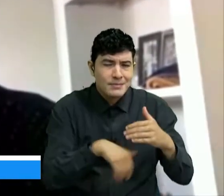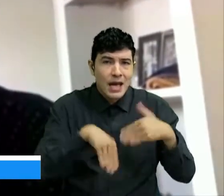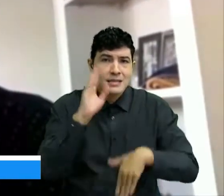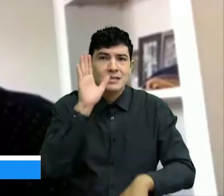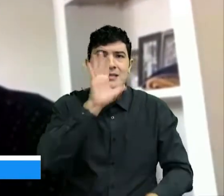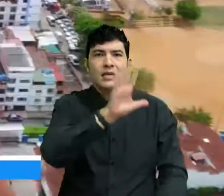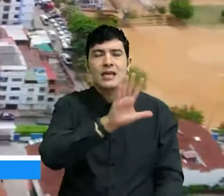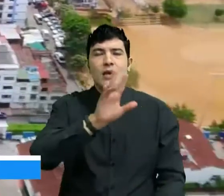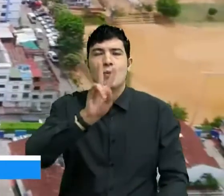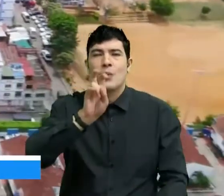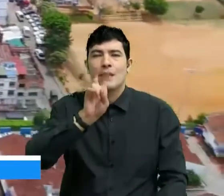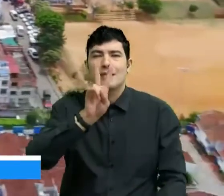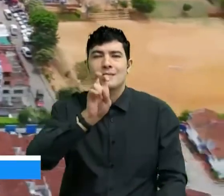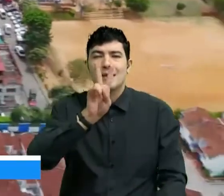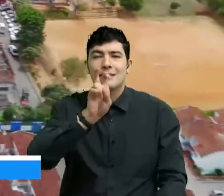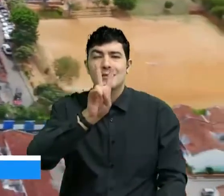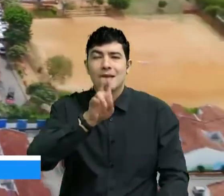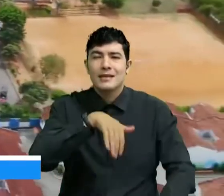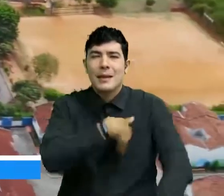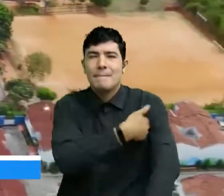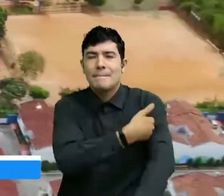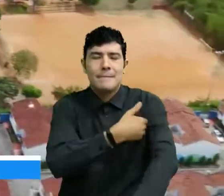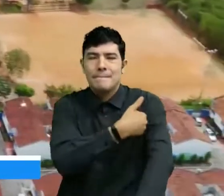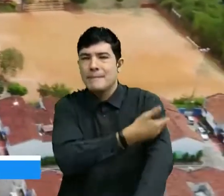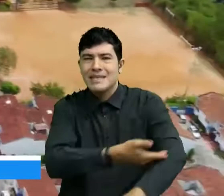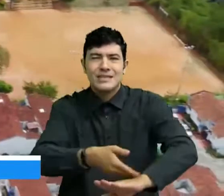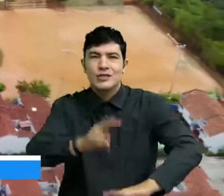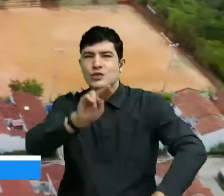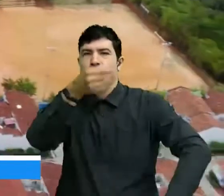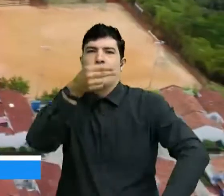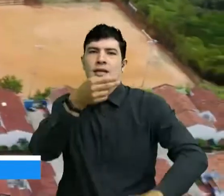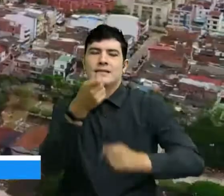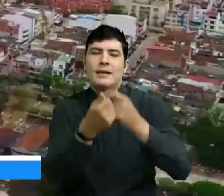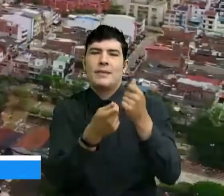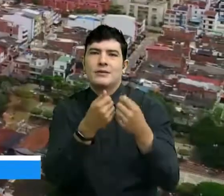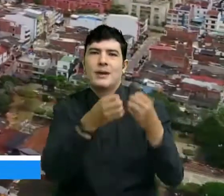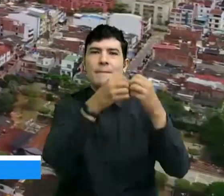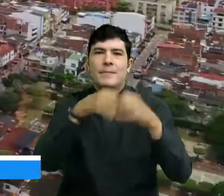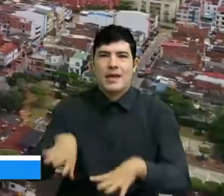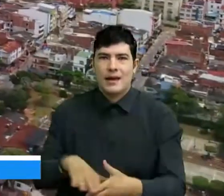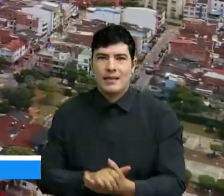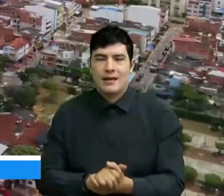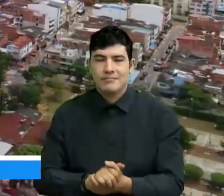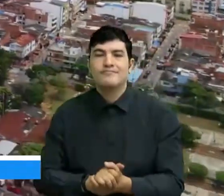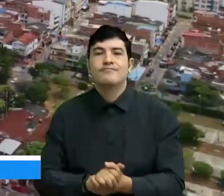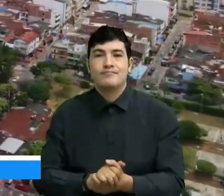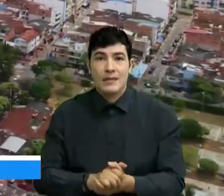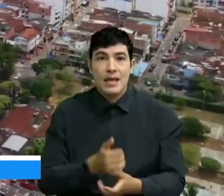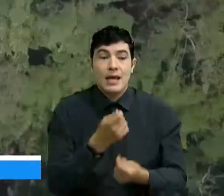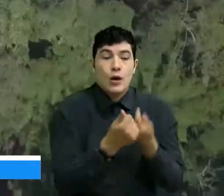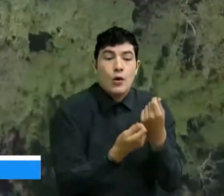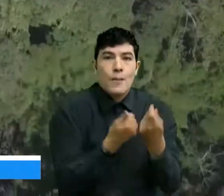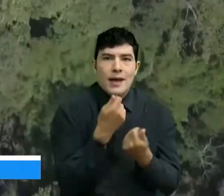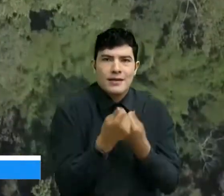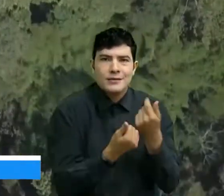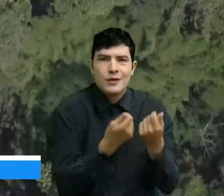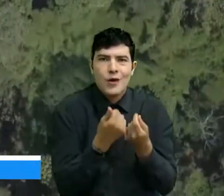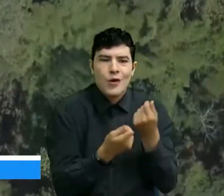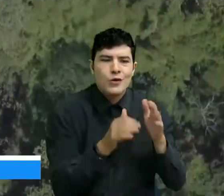57 billones de pesos en materia de ventas. El comercio emplea el 29%